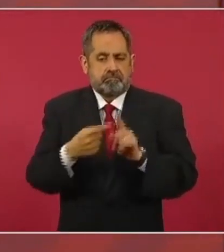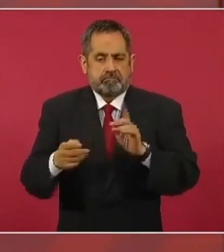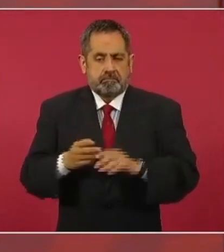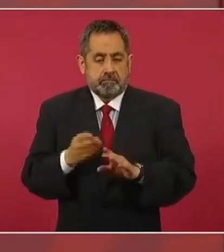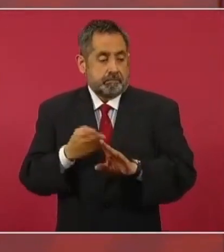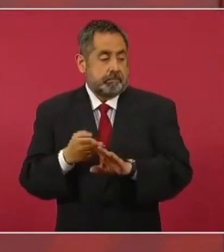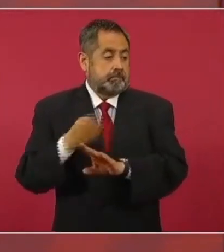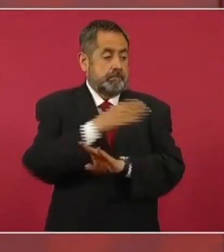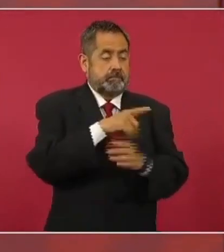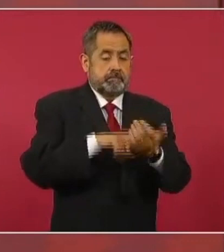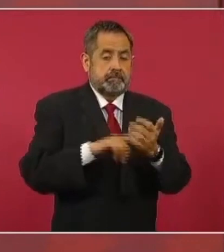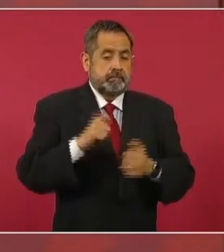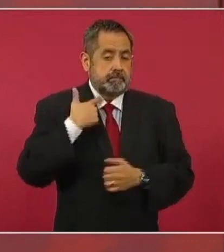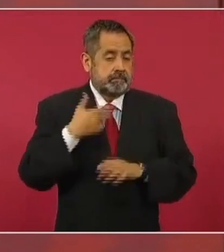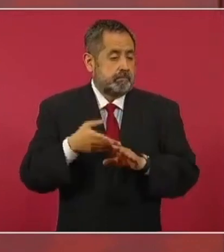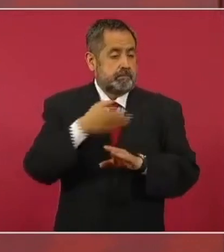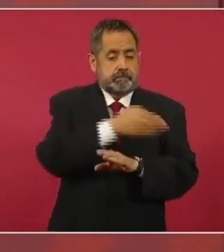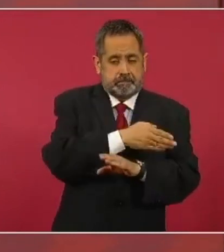el gobierno anterior.